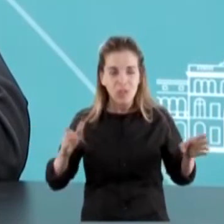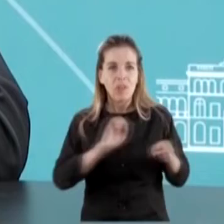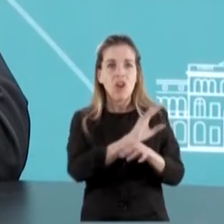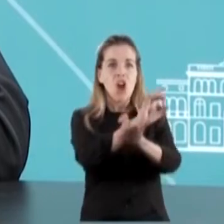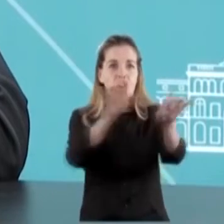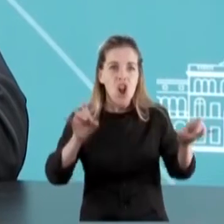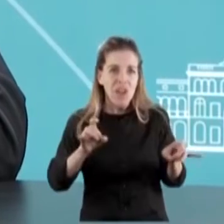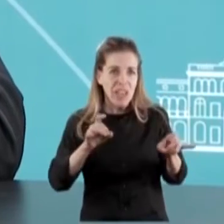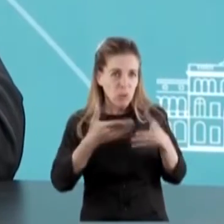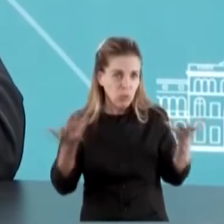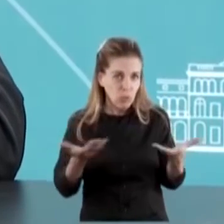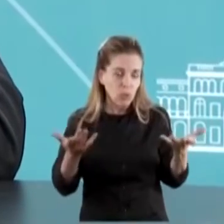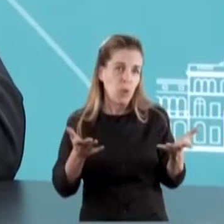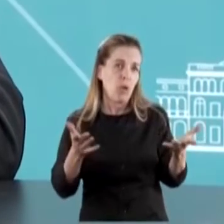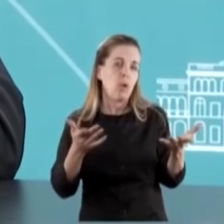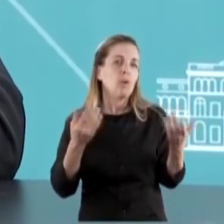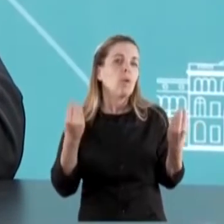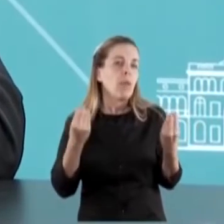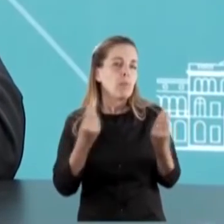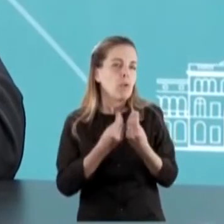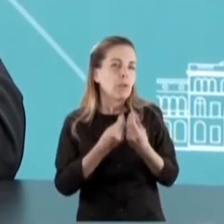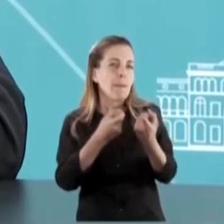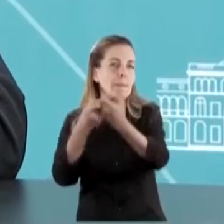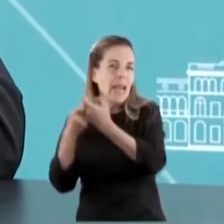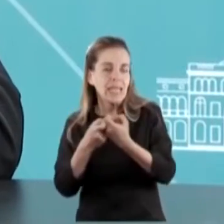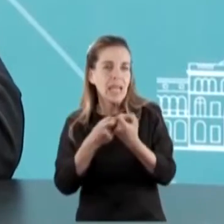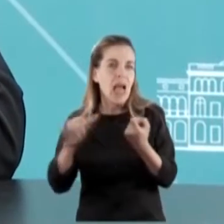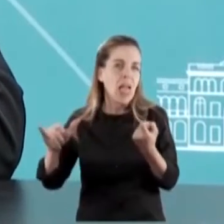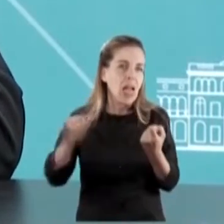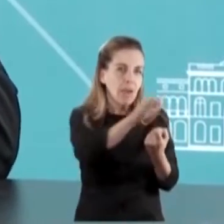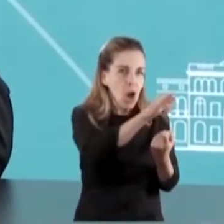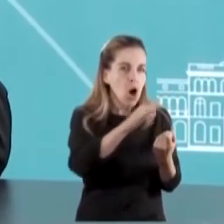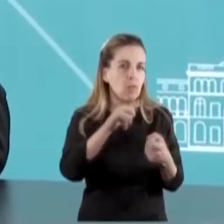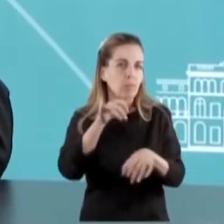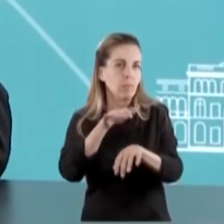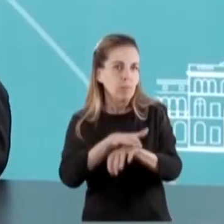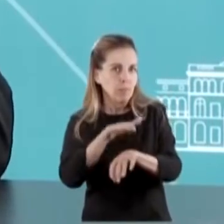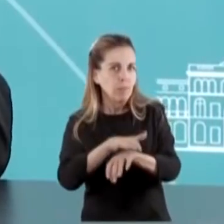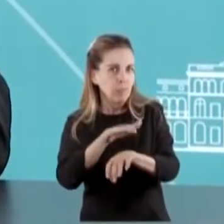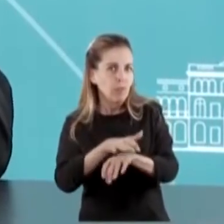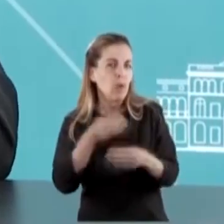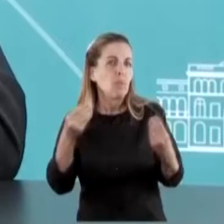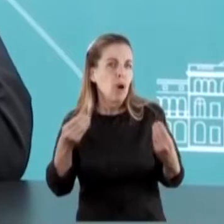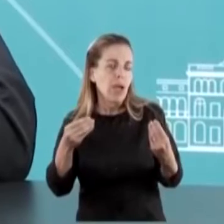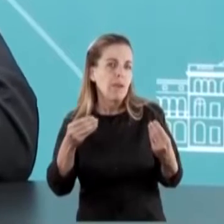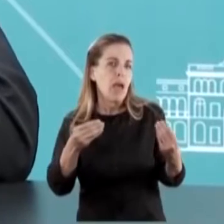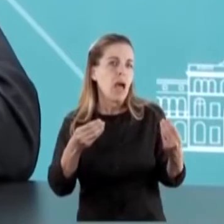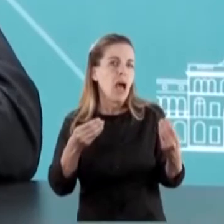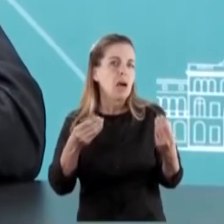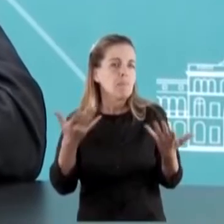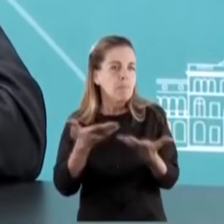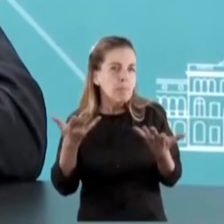todas las aerolíneas, producto de las restricciones y